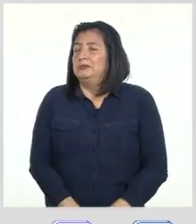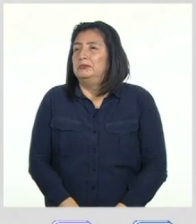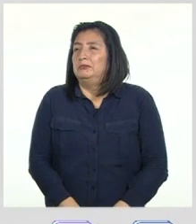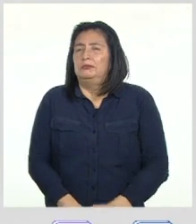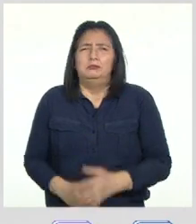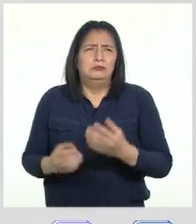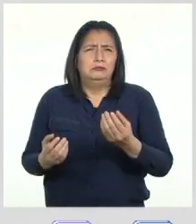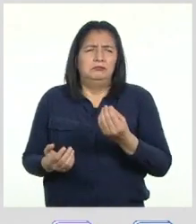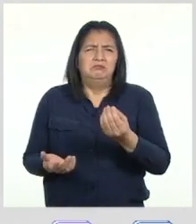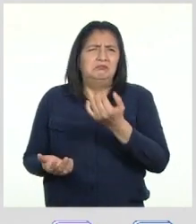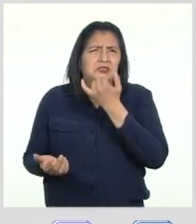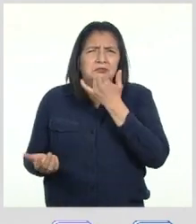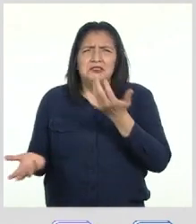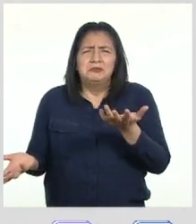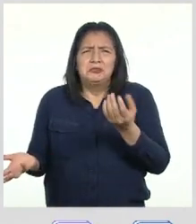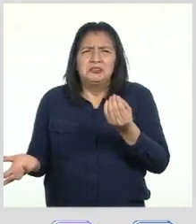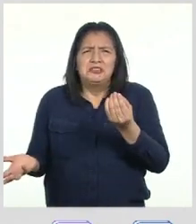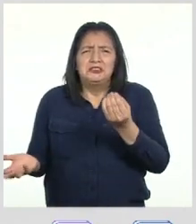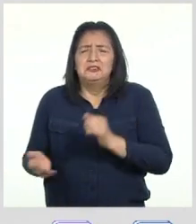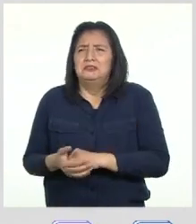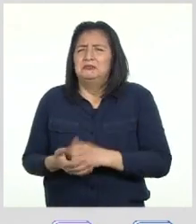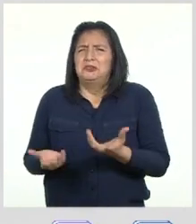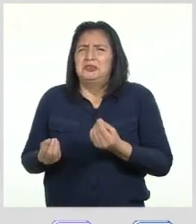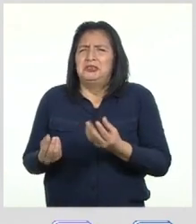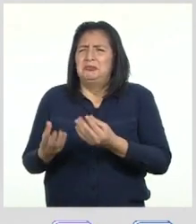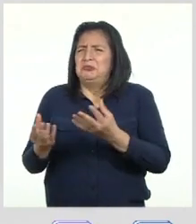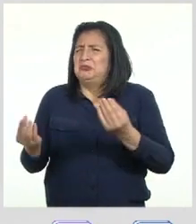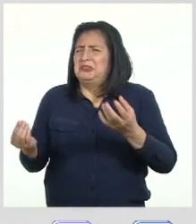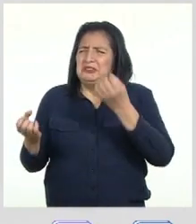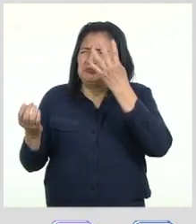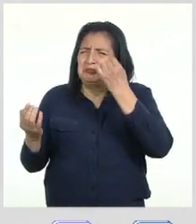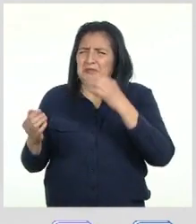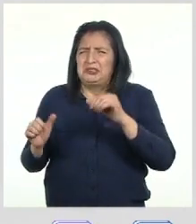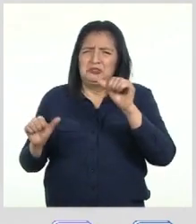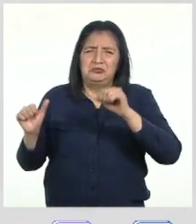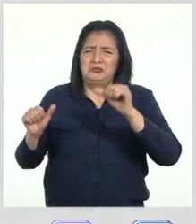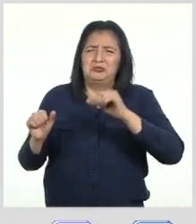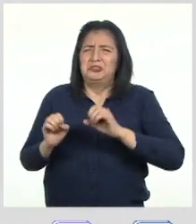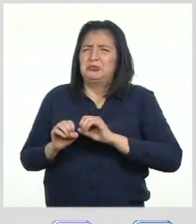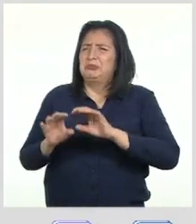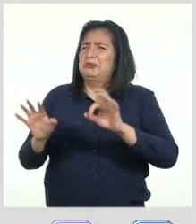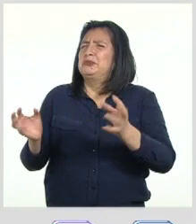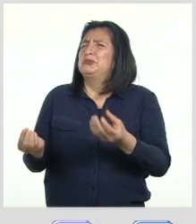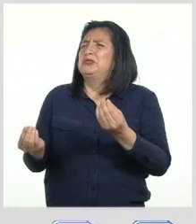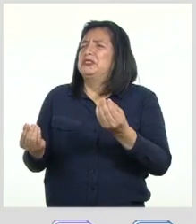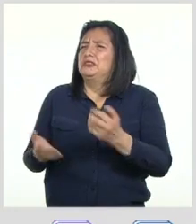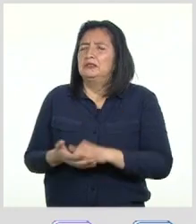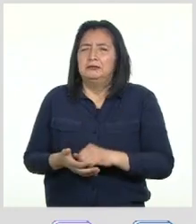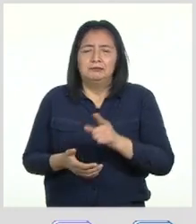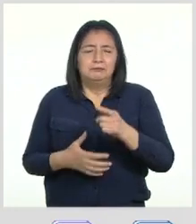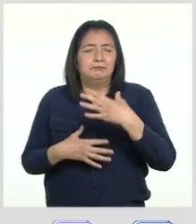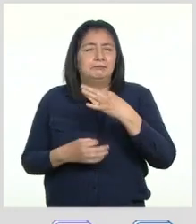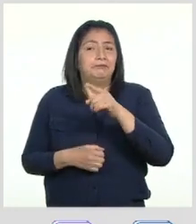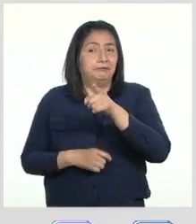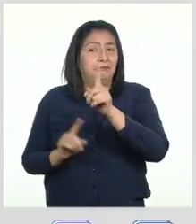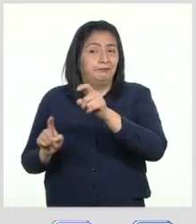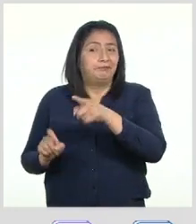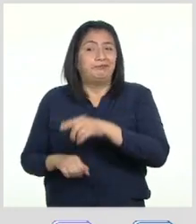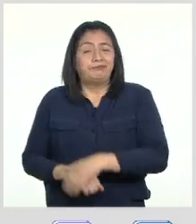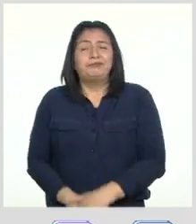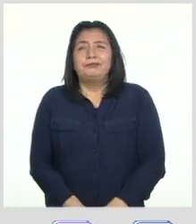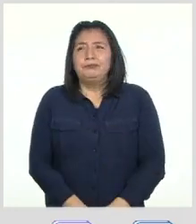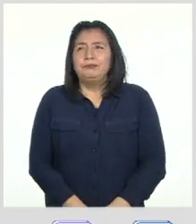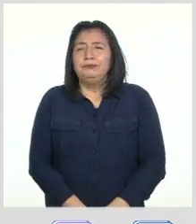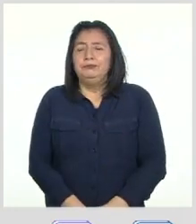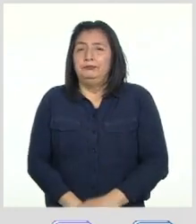¿Por qué pasa esto? ¿Por qué circula tanta información dudosa sobre la vacuna? Me interesa mucho esa pregunta, profesora